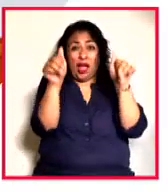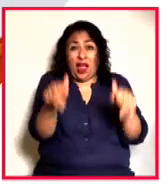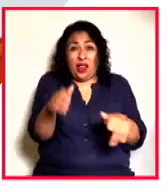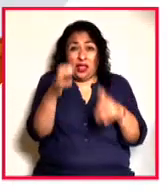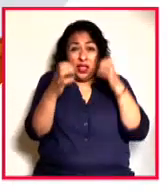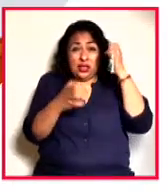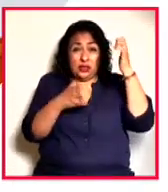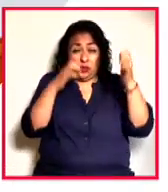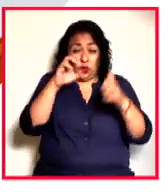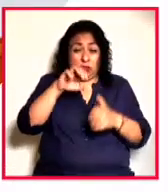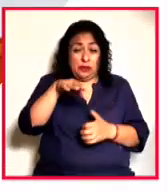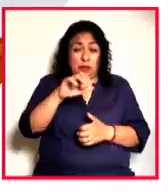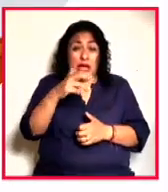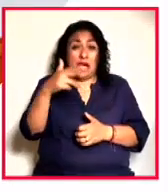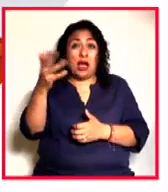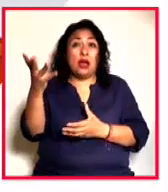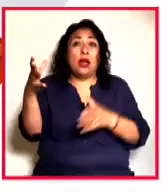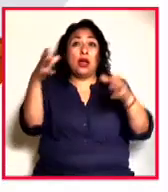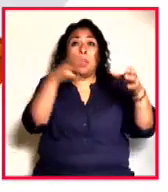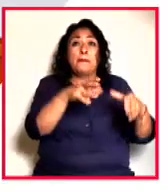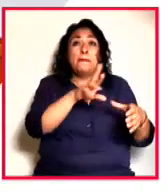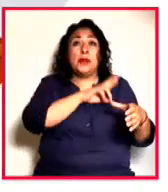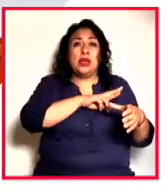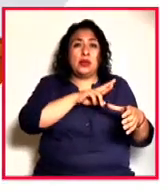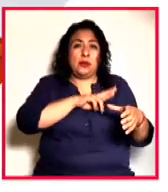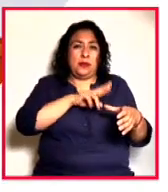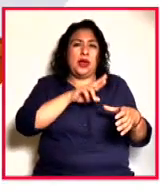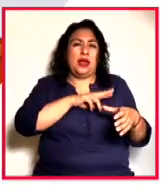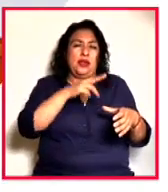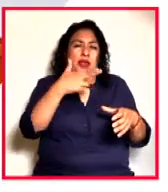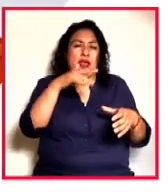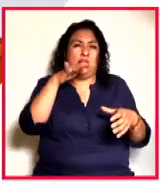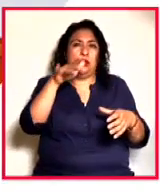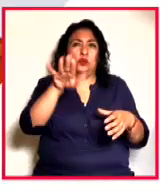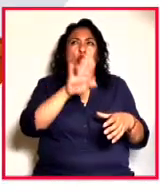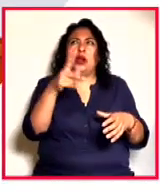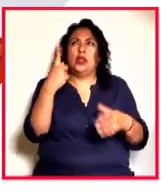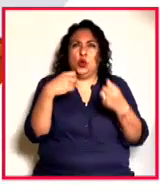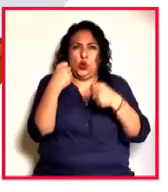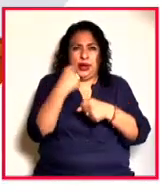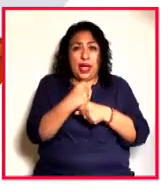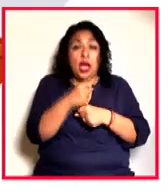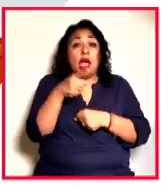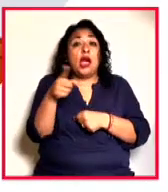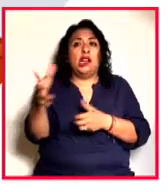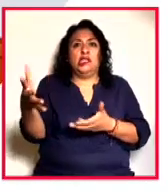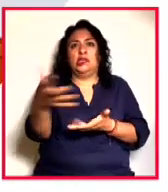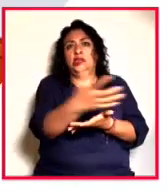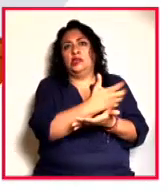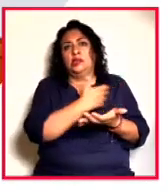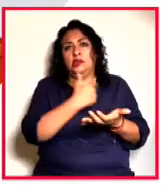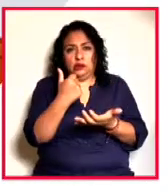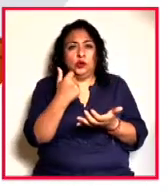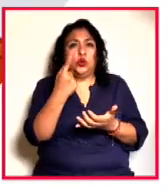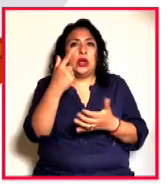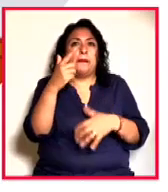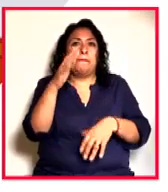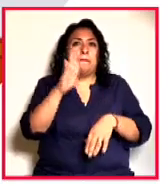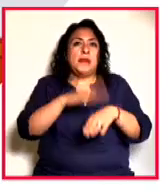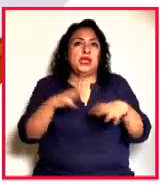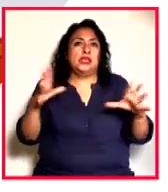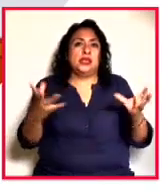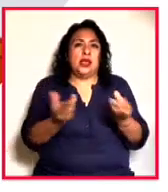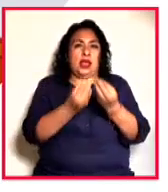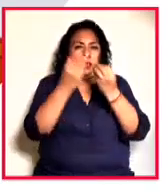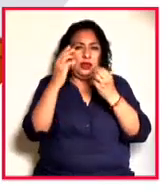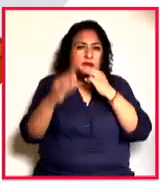Mannheim proceden de la colección privada de Hans Korte, fallecido el año pasado y quien acaparó una de las mayores colecciones del mundo